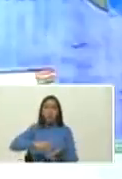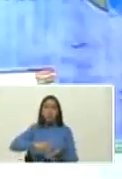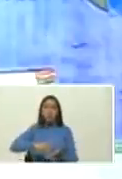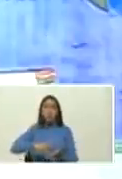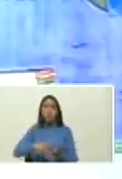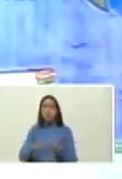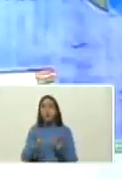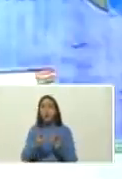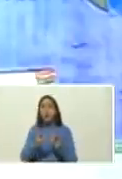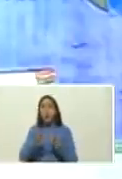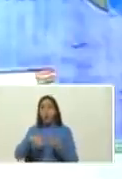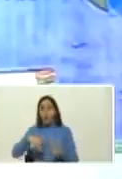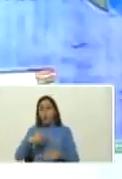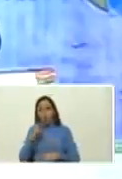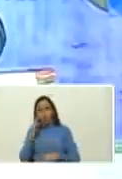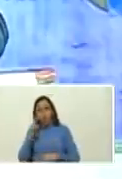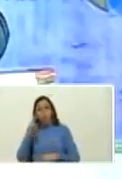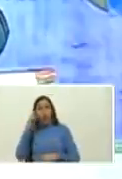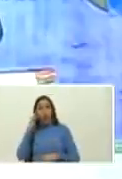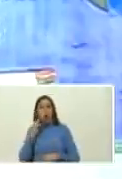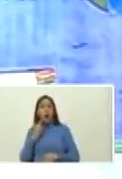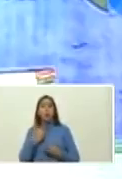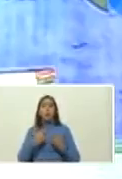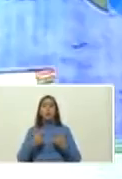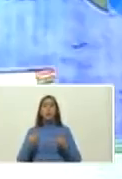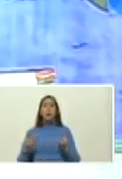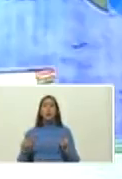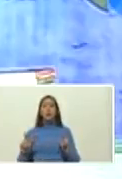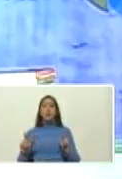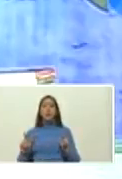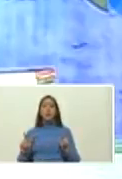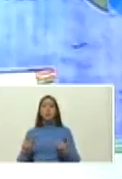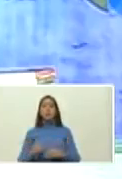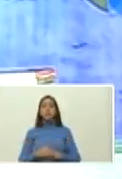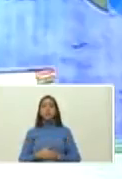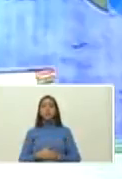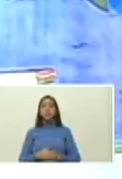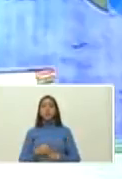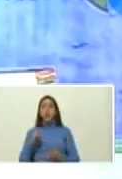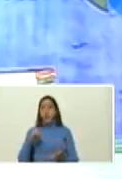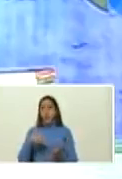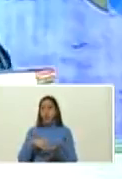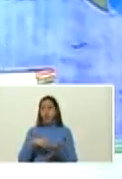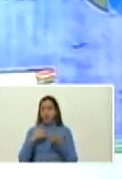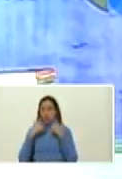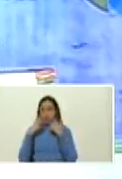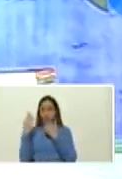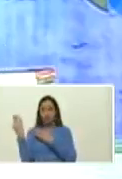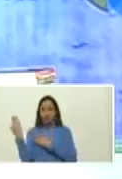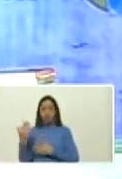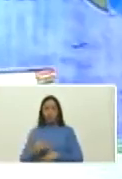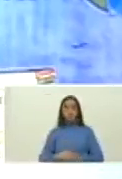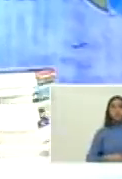conectados puedan ver a Bolívar Bolívar Bolívar el de Carabobo adelante por favor